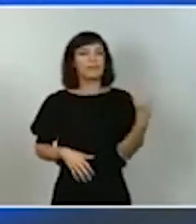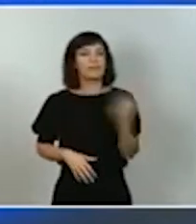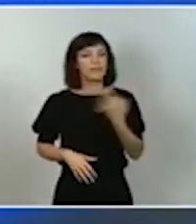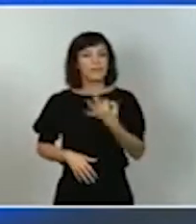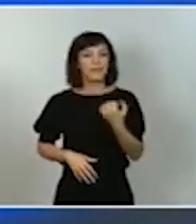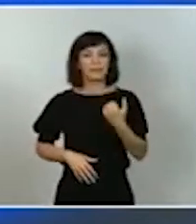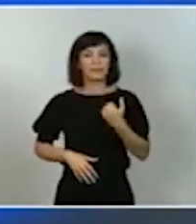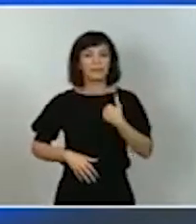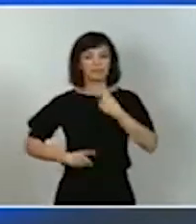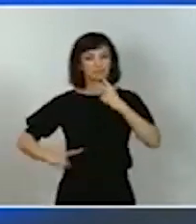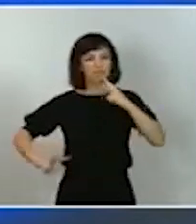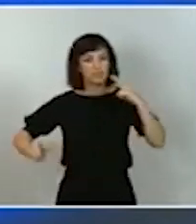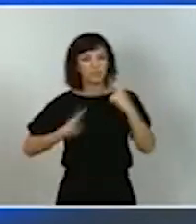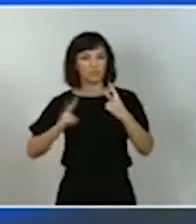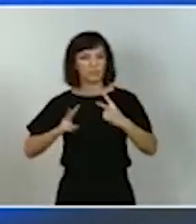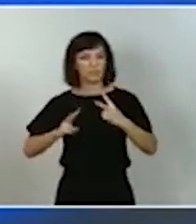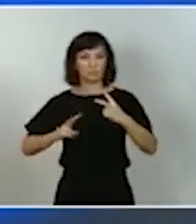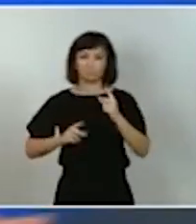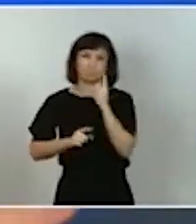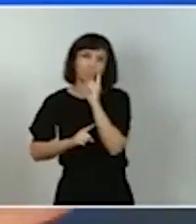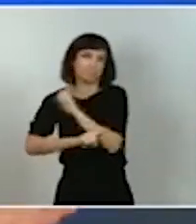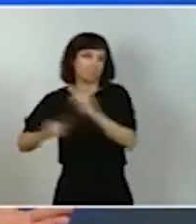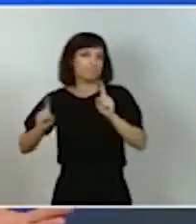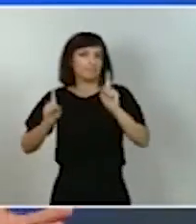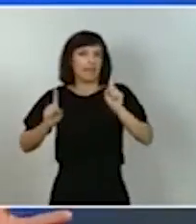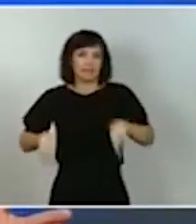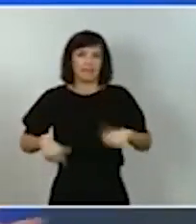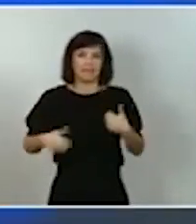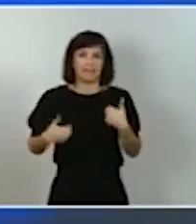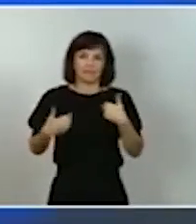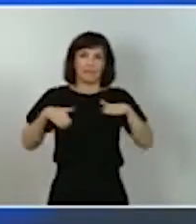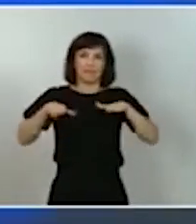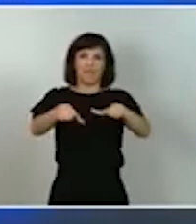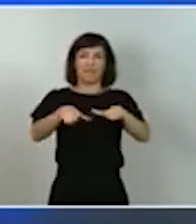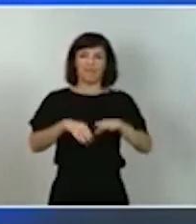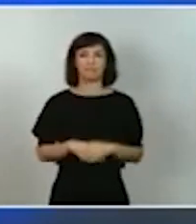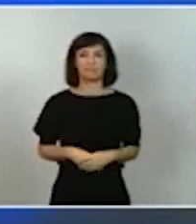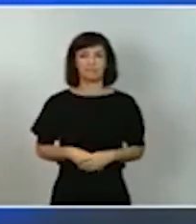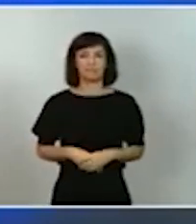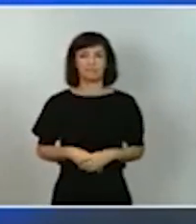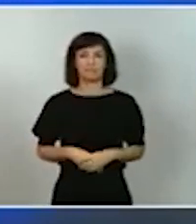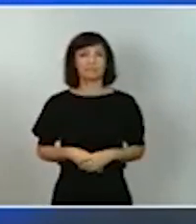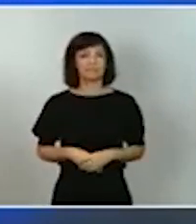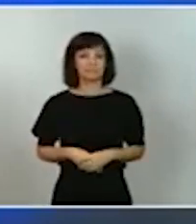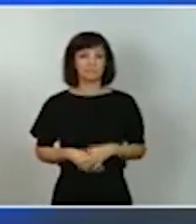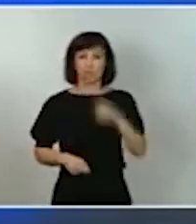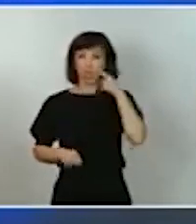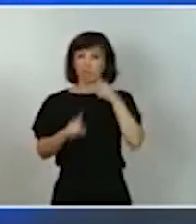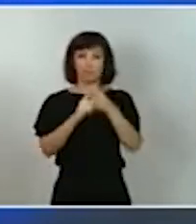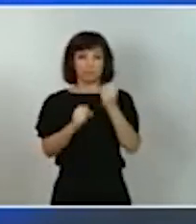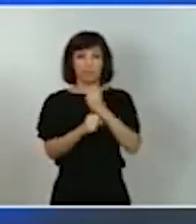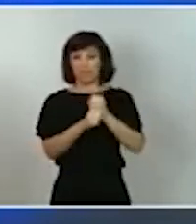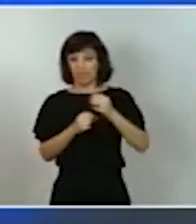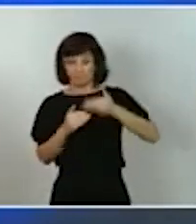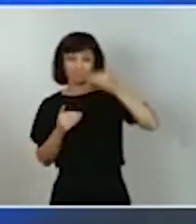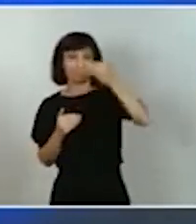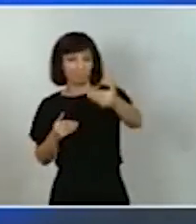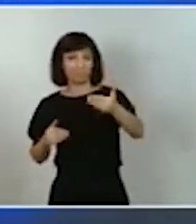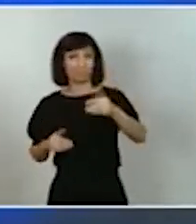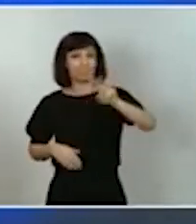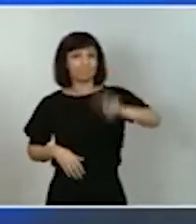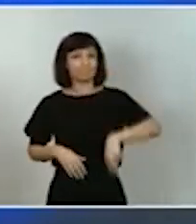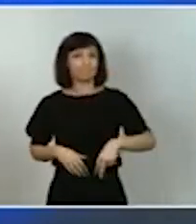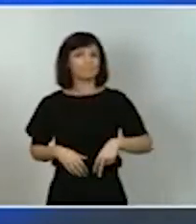respuesta extraordinaria. Esta es la empresa que tenemos por delante. Y la pregunta es, ¿en qué condiciones